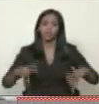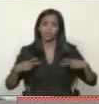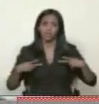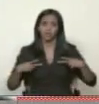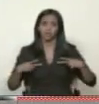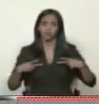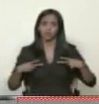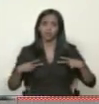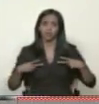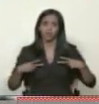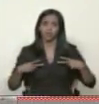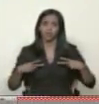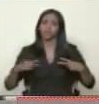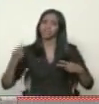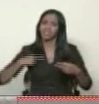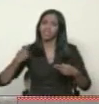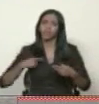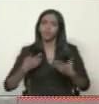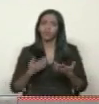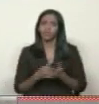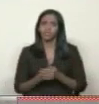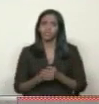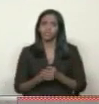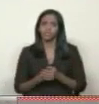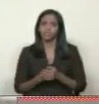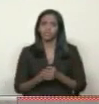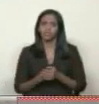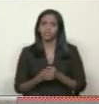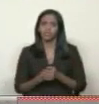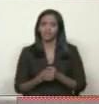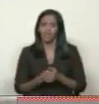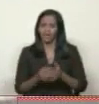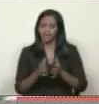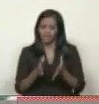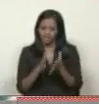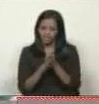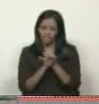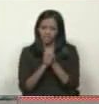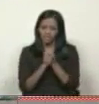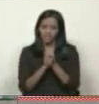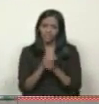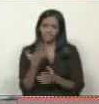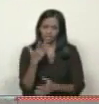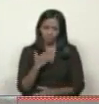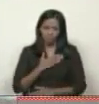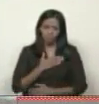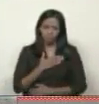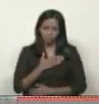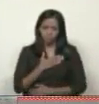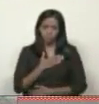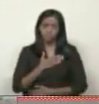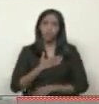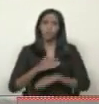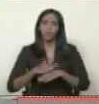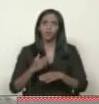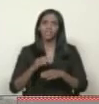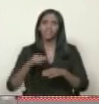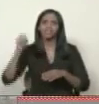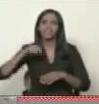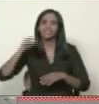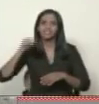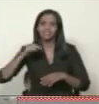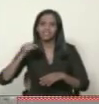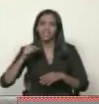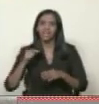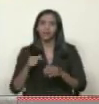Y queremos que nos agarremos de las manos y que se pongan las manos en el corazón, porque necesitamos que